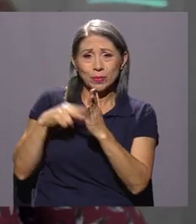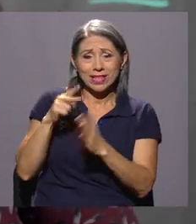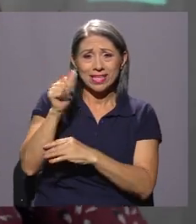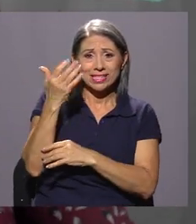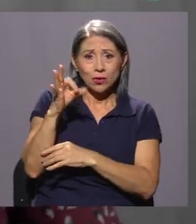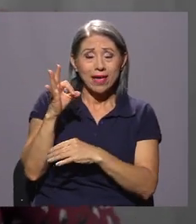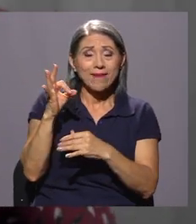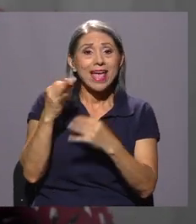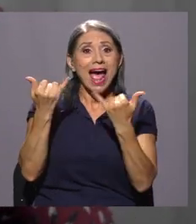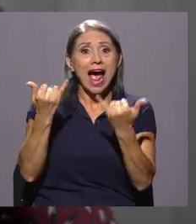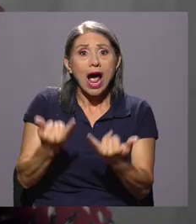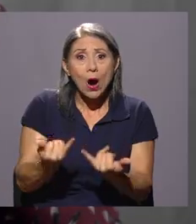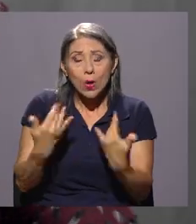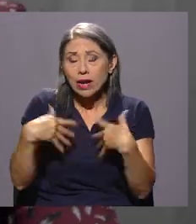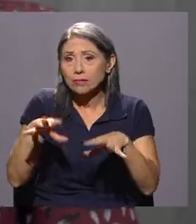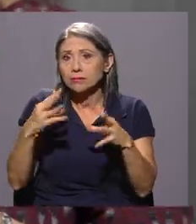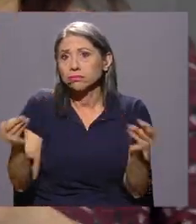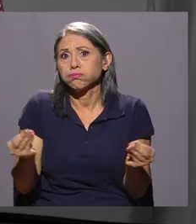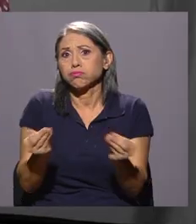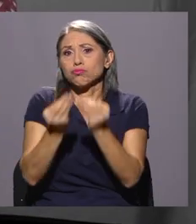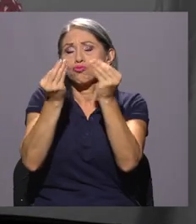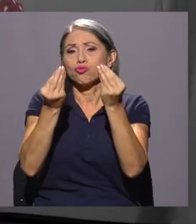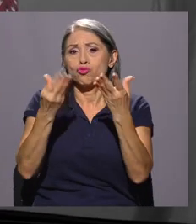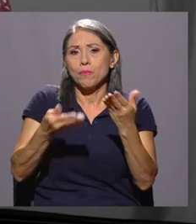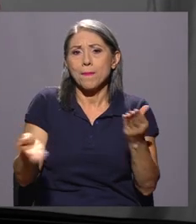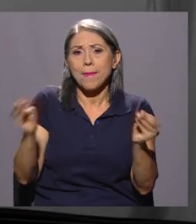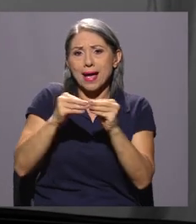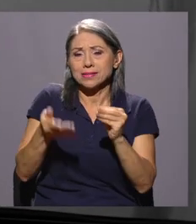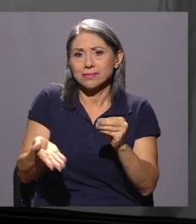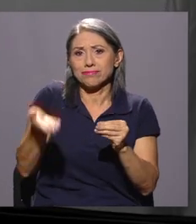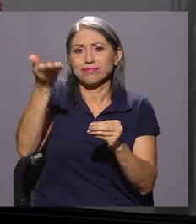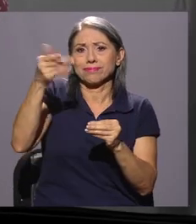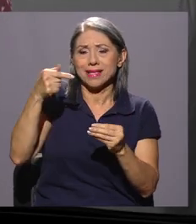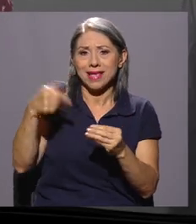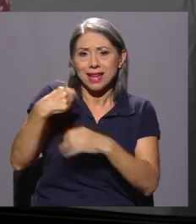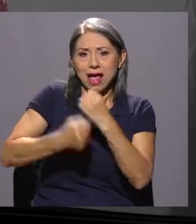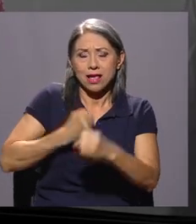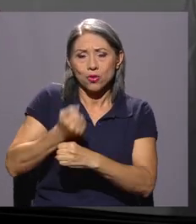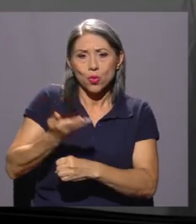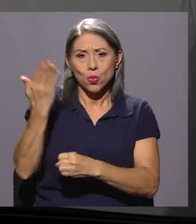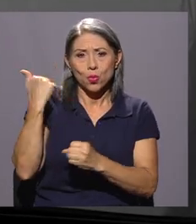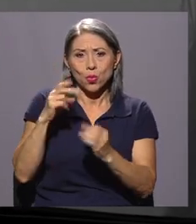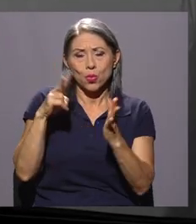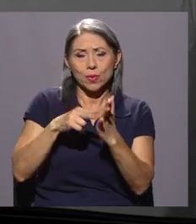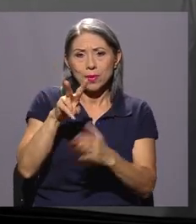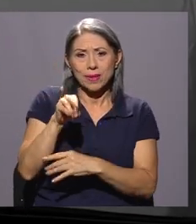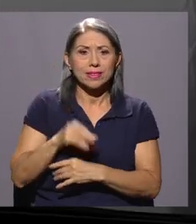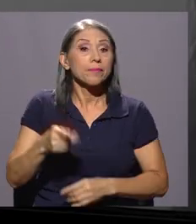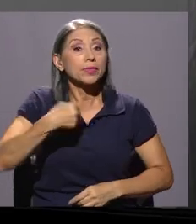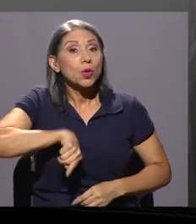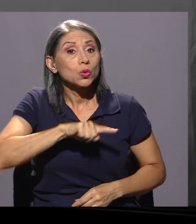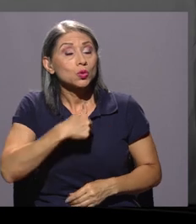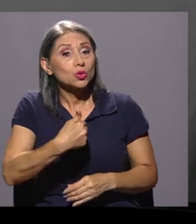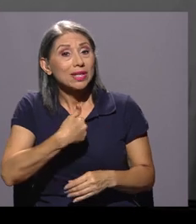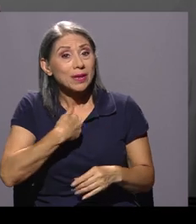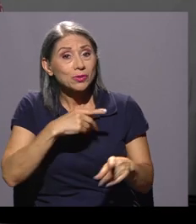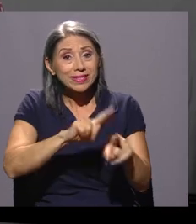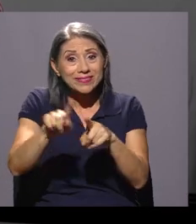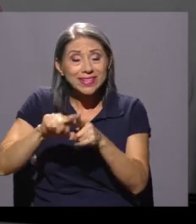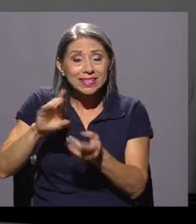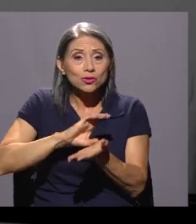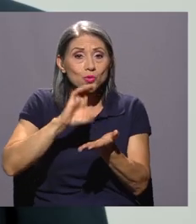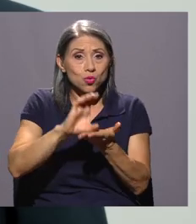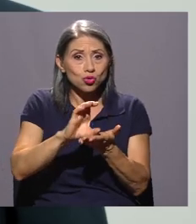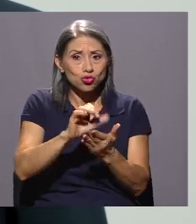4.850 en 2020. Nosotros tenemos cursos de autogestión, ¿verdad? Donde el personal docente